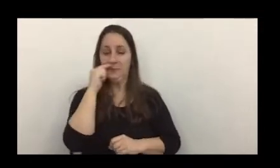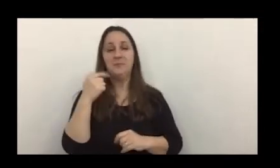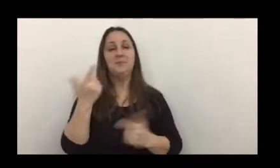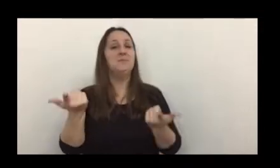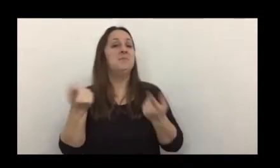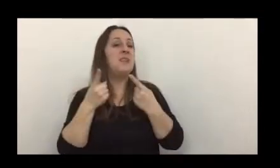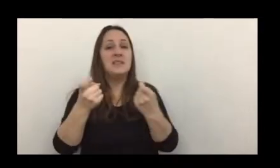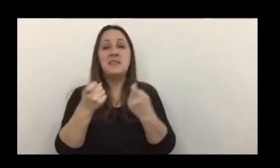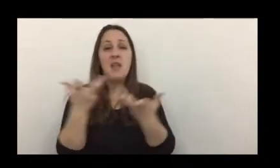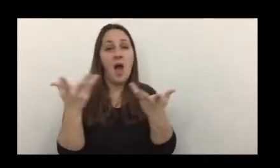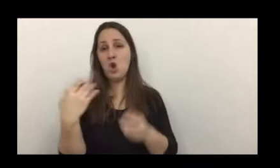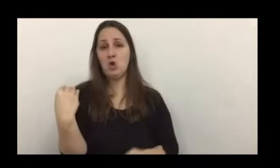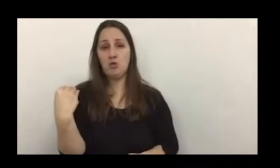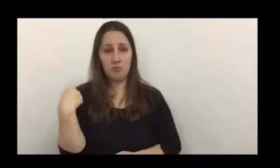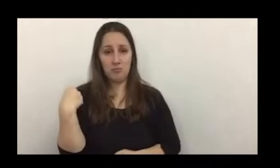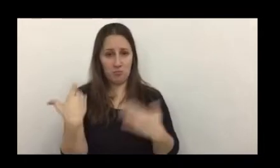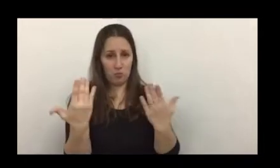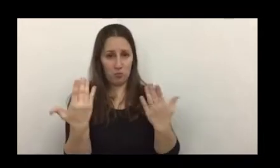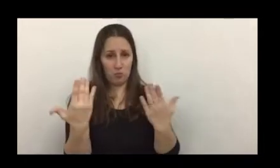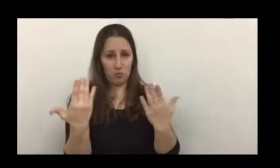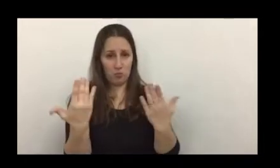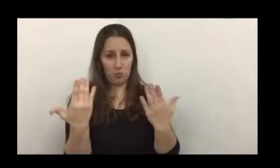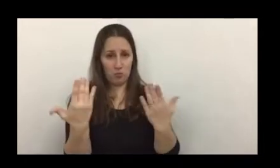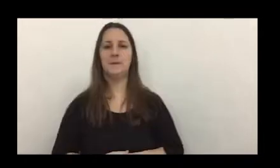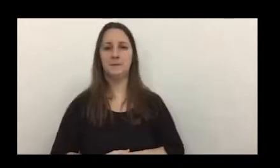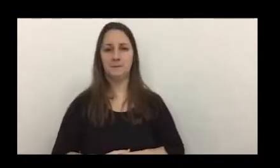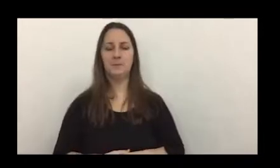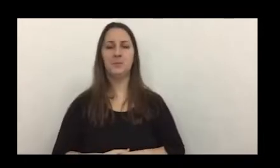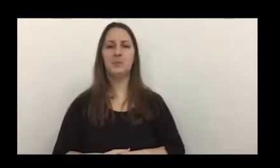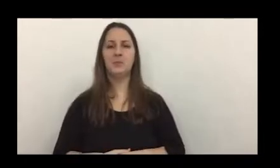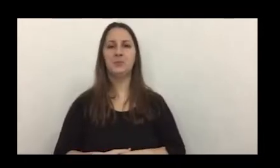disposición después para lo que sea al respecto.